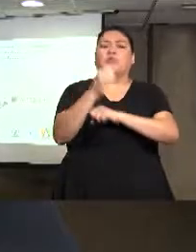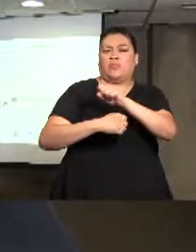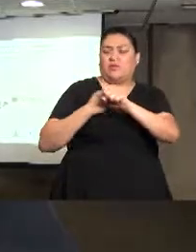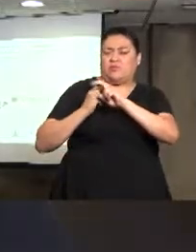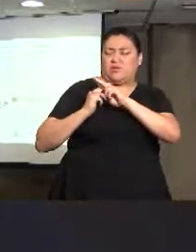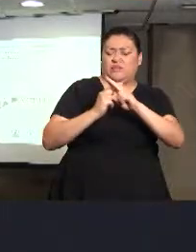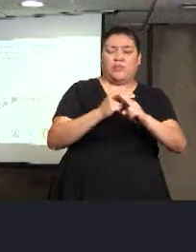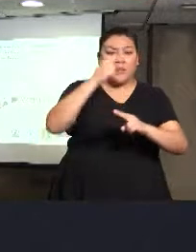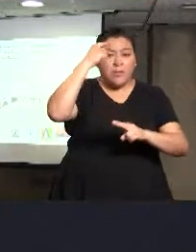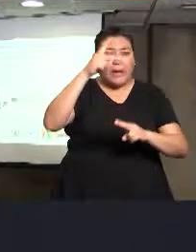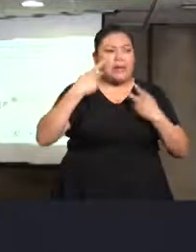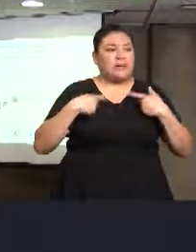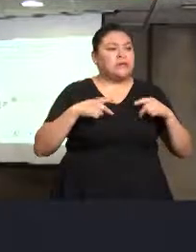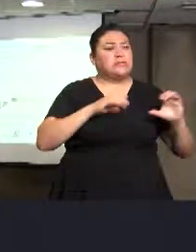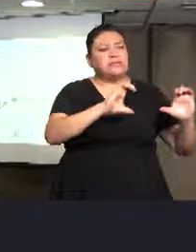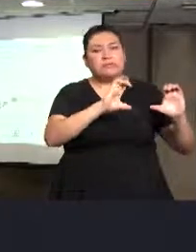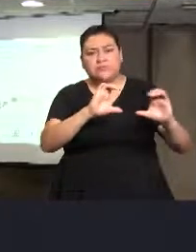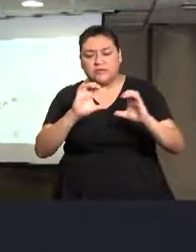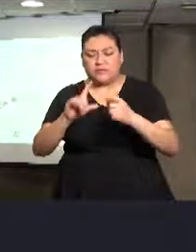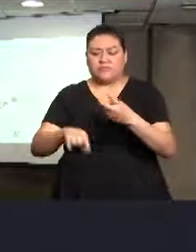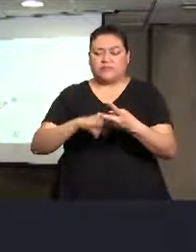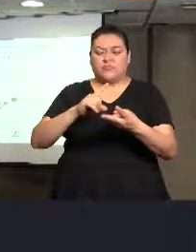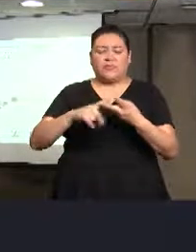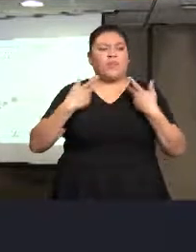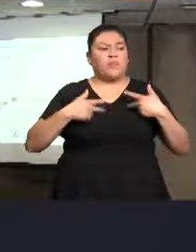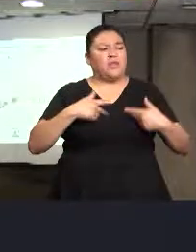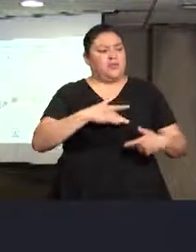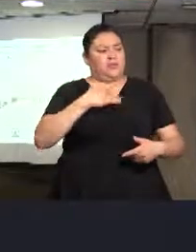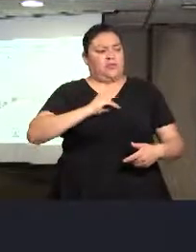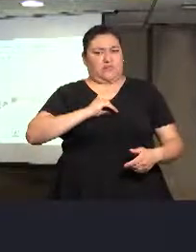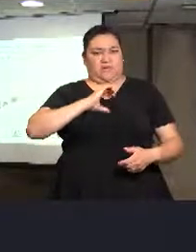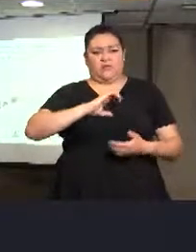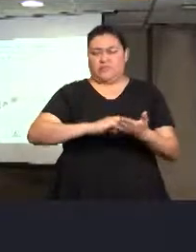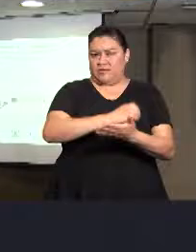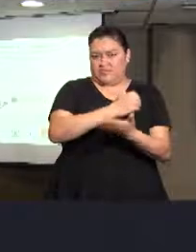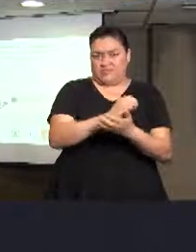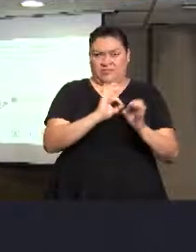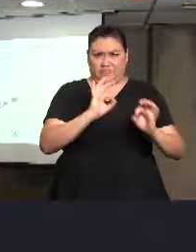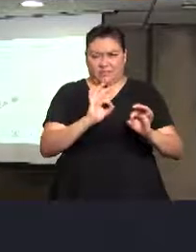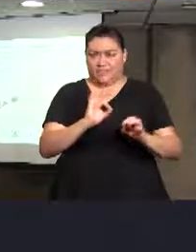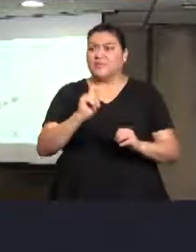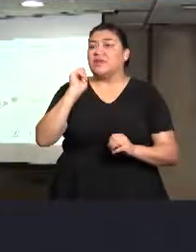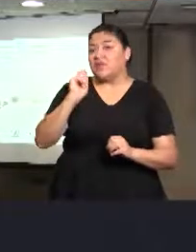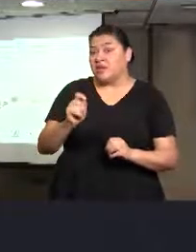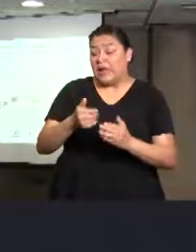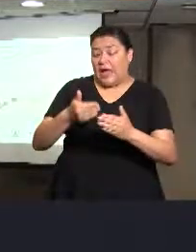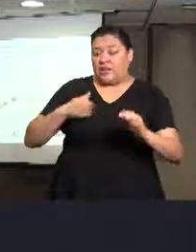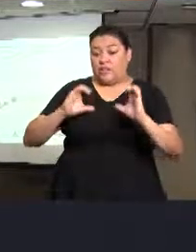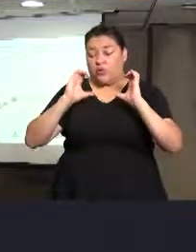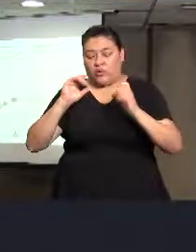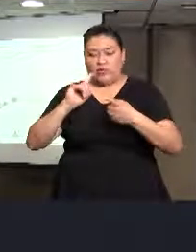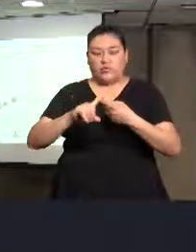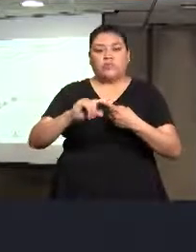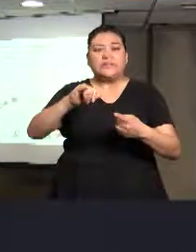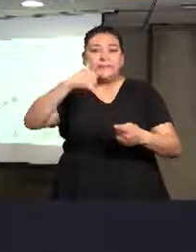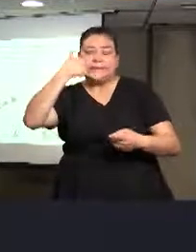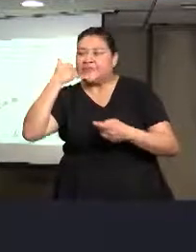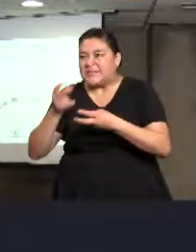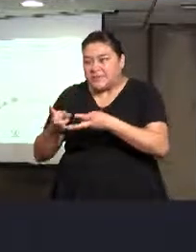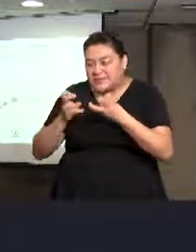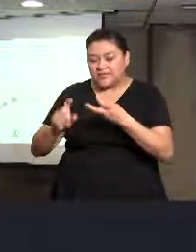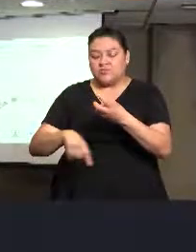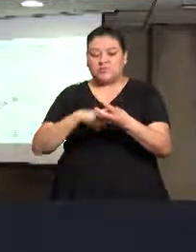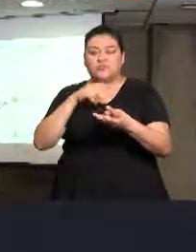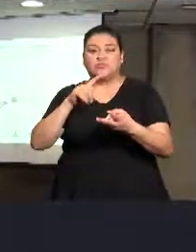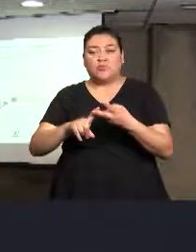construcción de ciudadanía. Hemos trabajado en diversos temas que van desde las extorsiones telefónicas hasta el acoso escolar, el